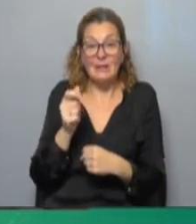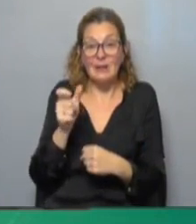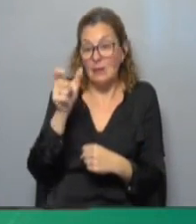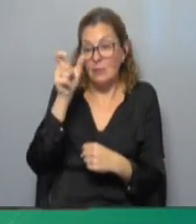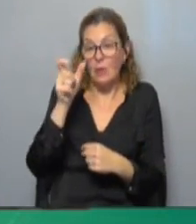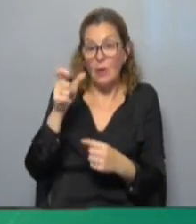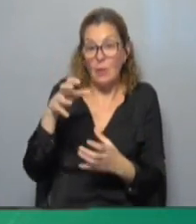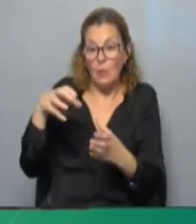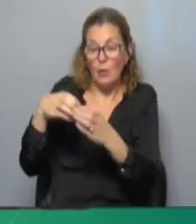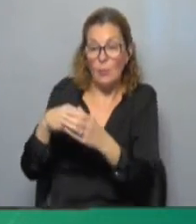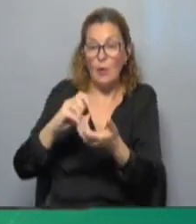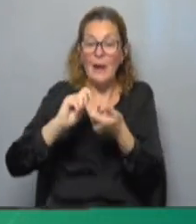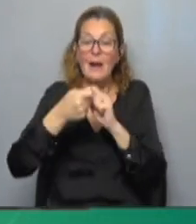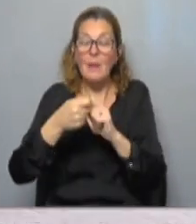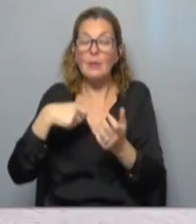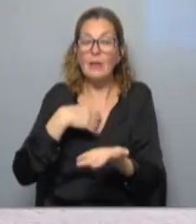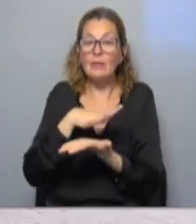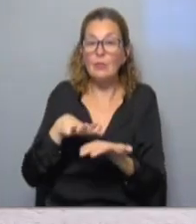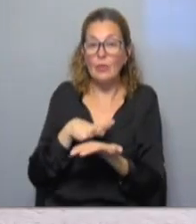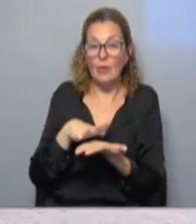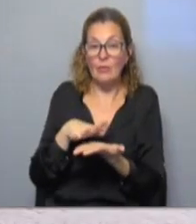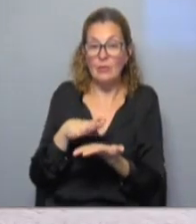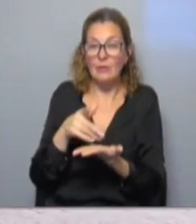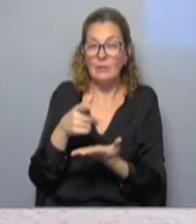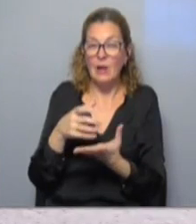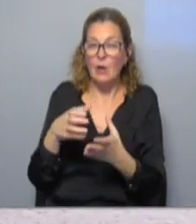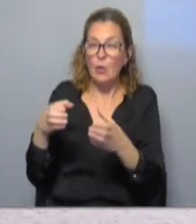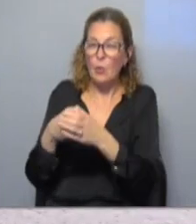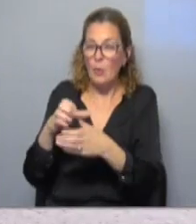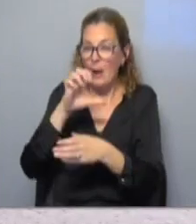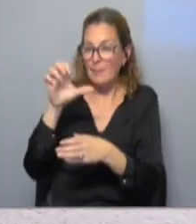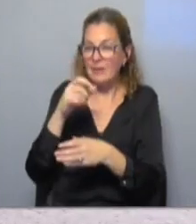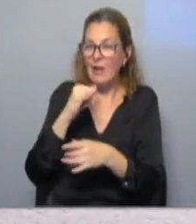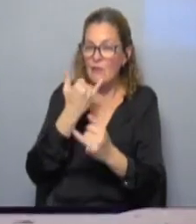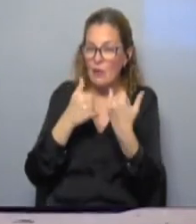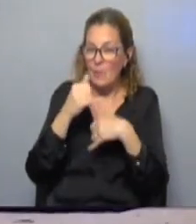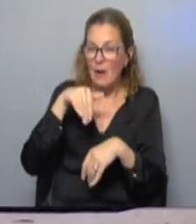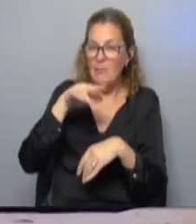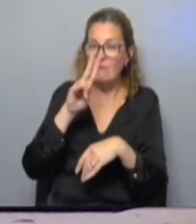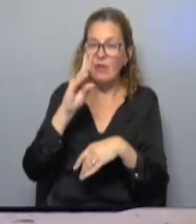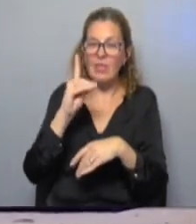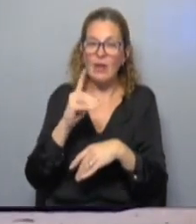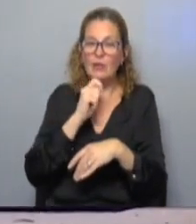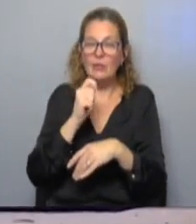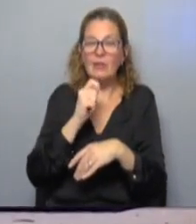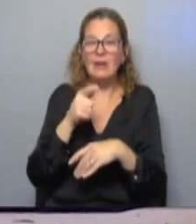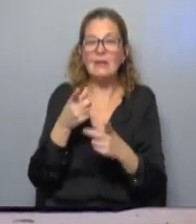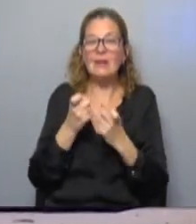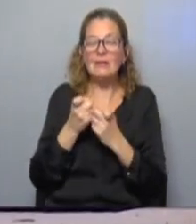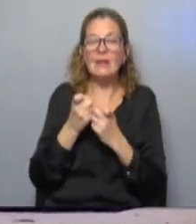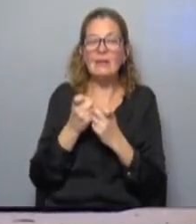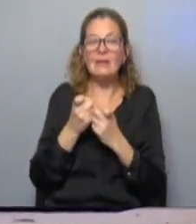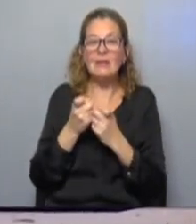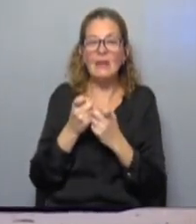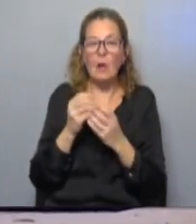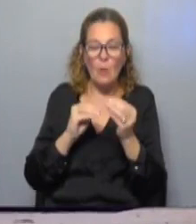podría revertir esta situación por su parte fuentes de la empresa informaron hoy a MBD Noticias que se necesita concretar